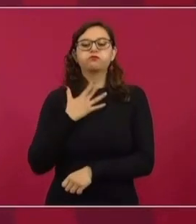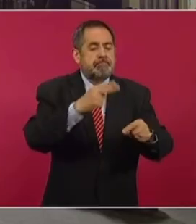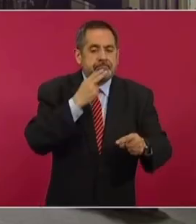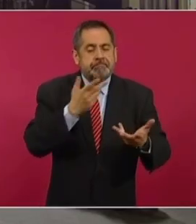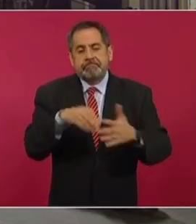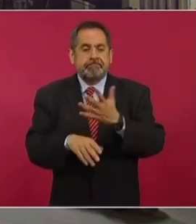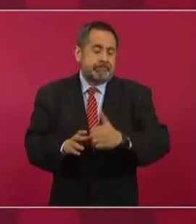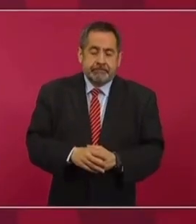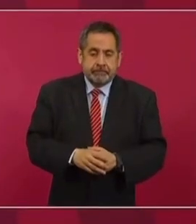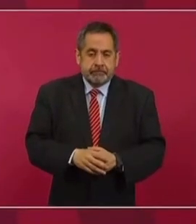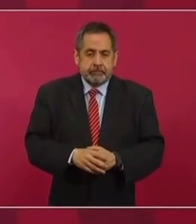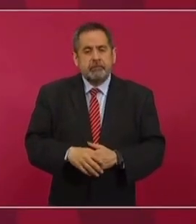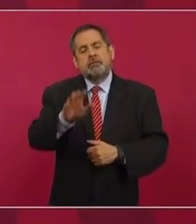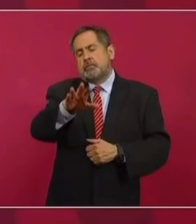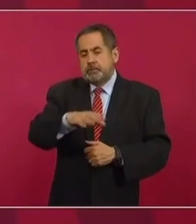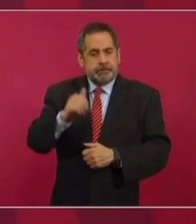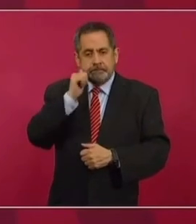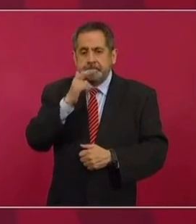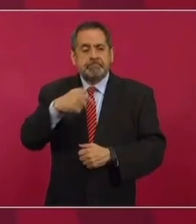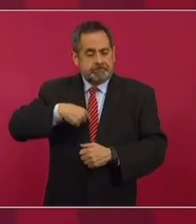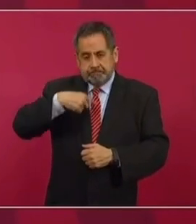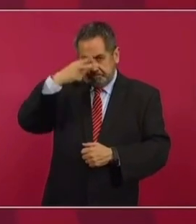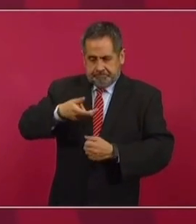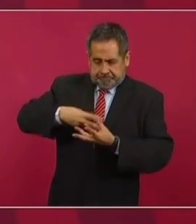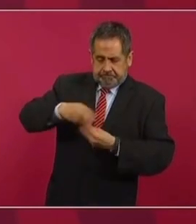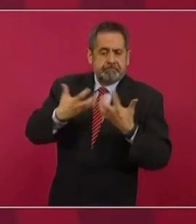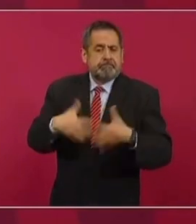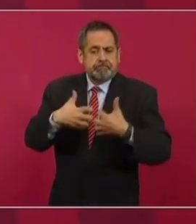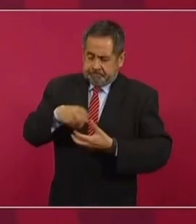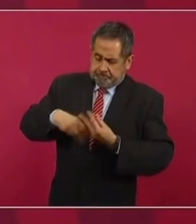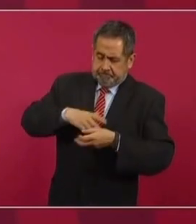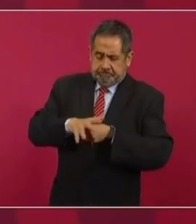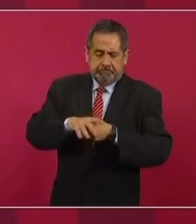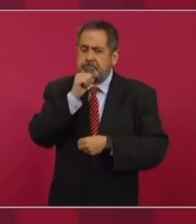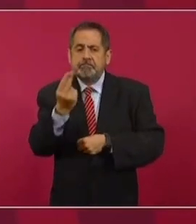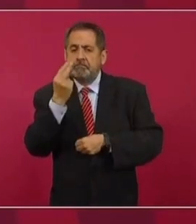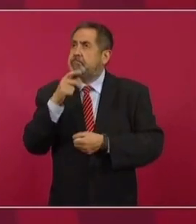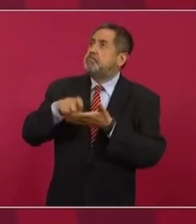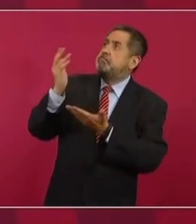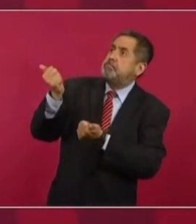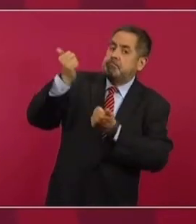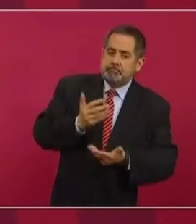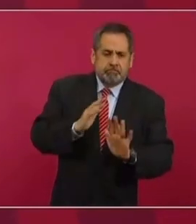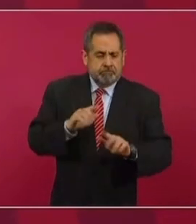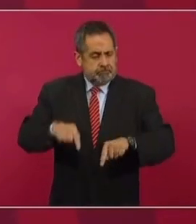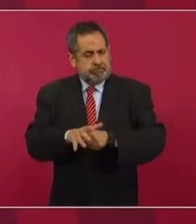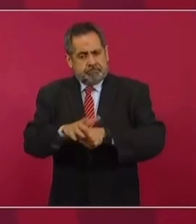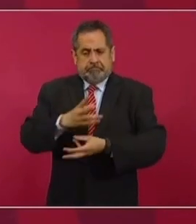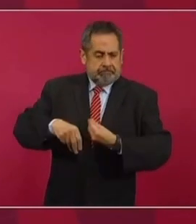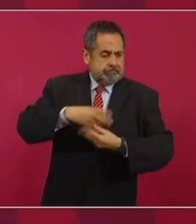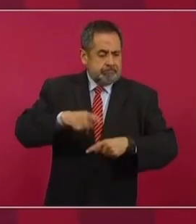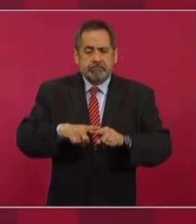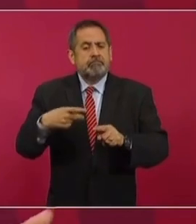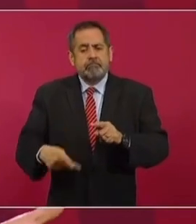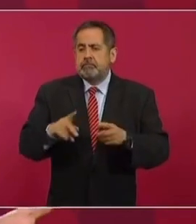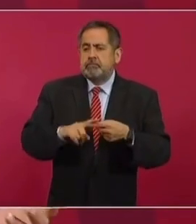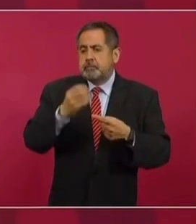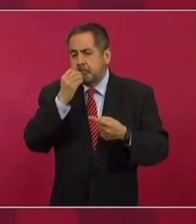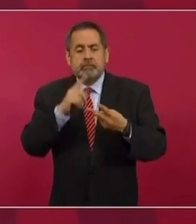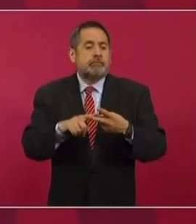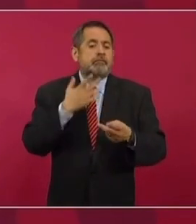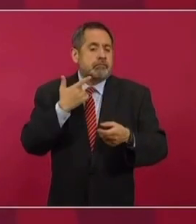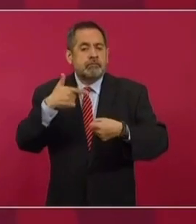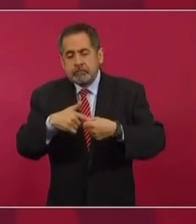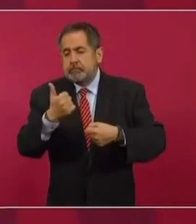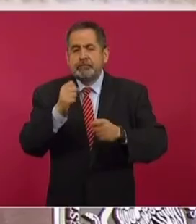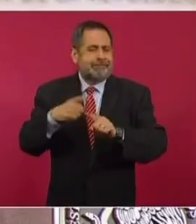consumimos. Siempre es mejor la autosuficiencia, sobre todo de alimentos y de combustibles.